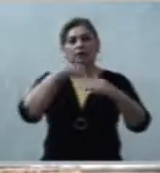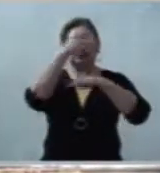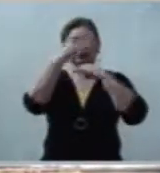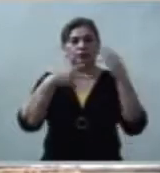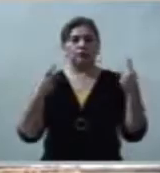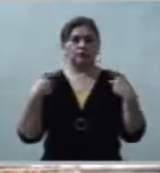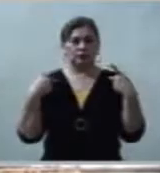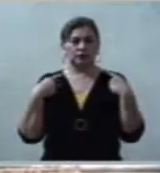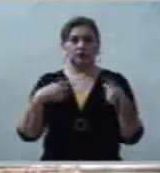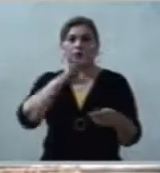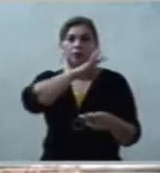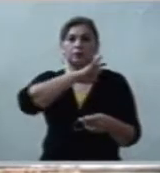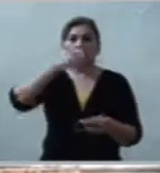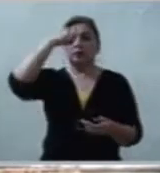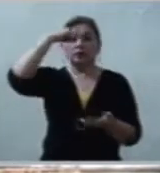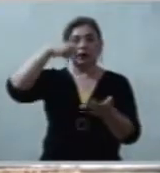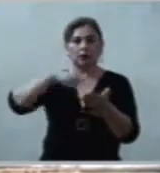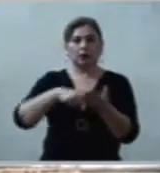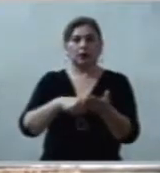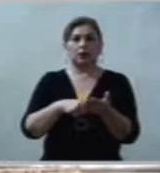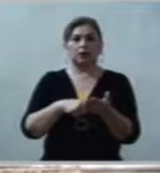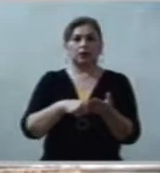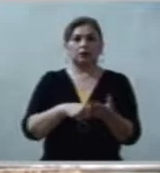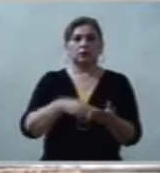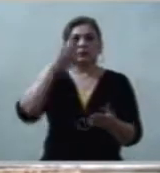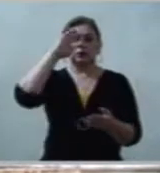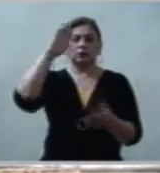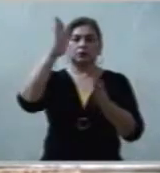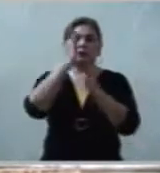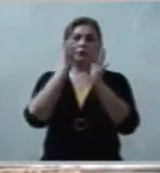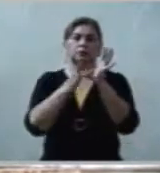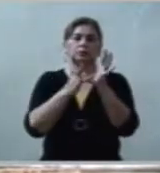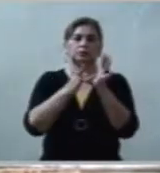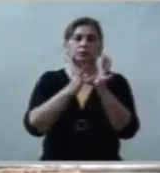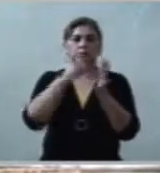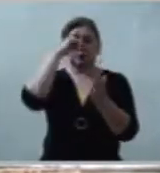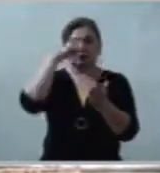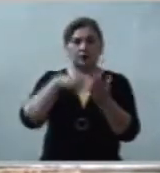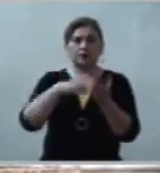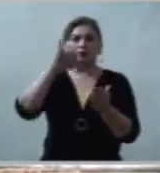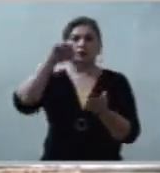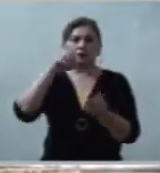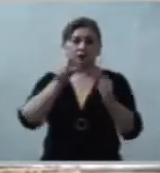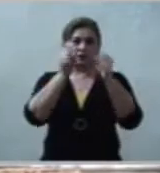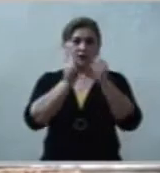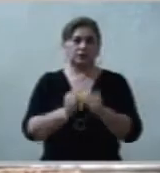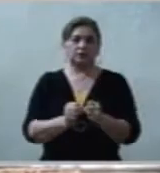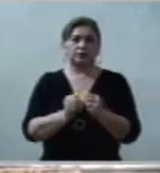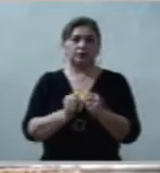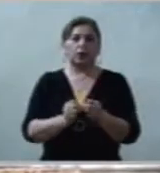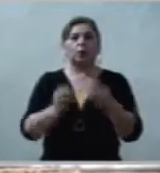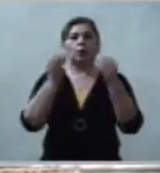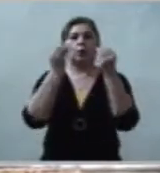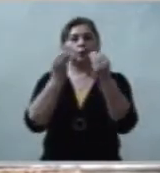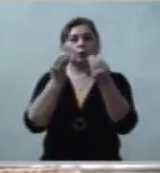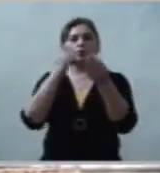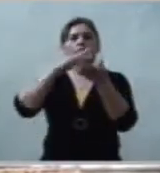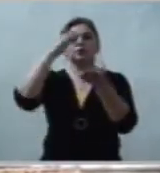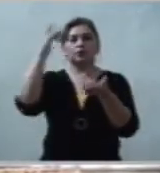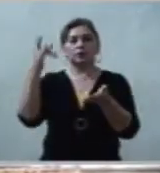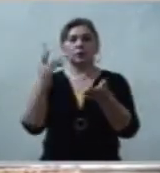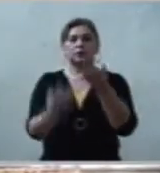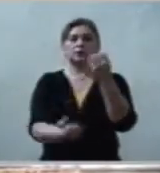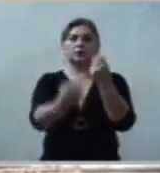en nuestro Señor Jesucristo. También agradezco la presencia de